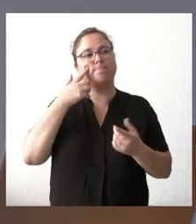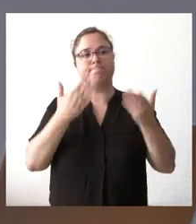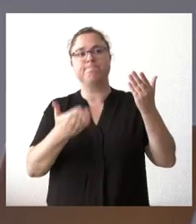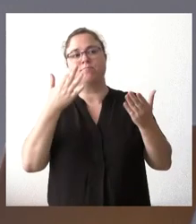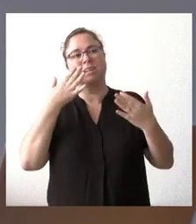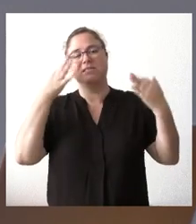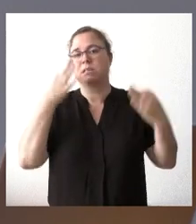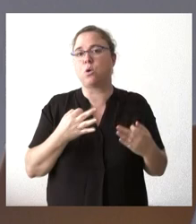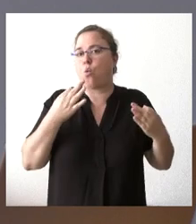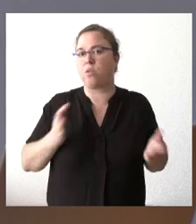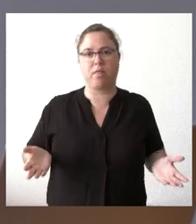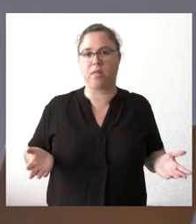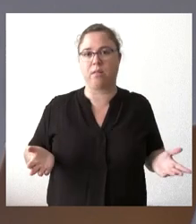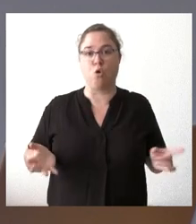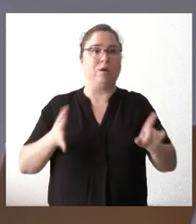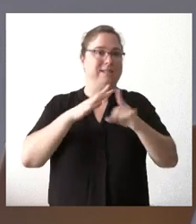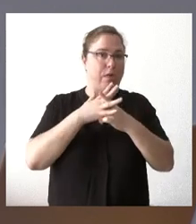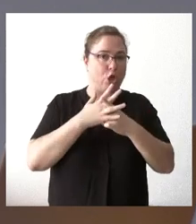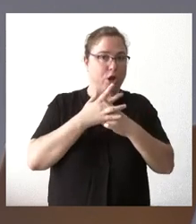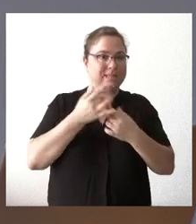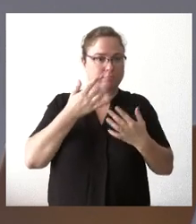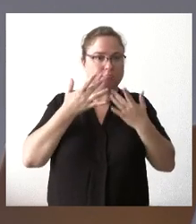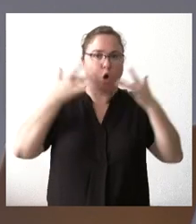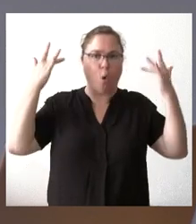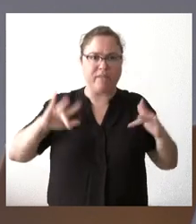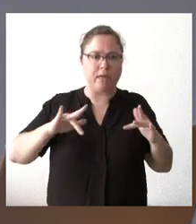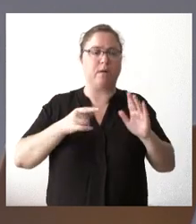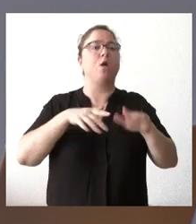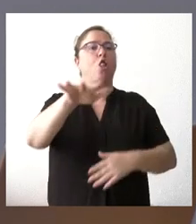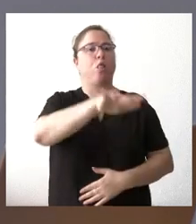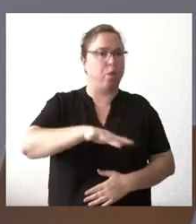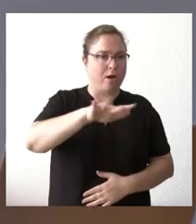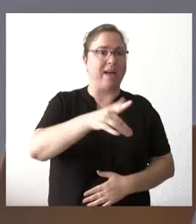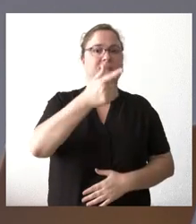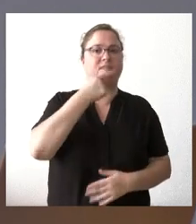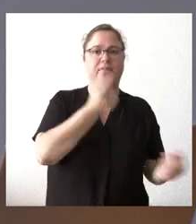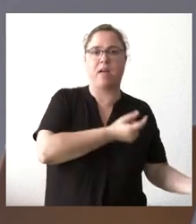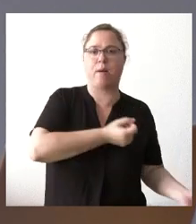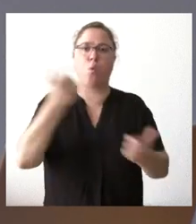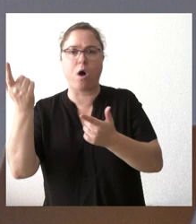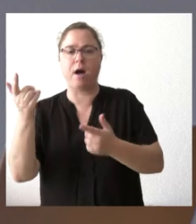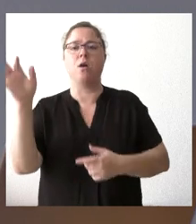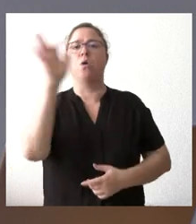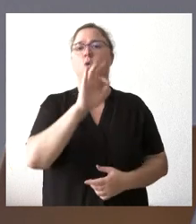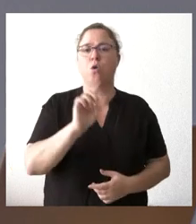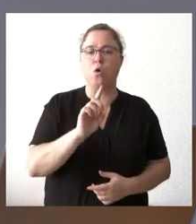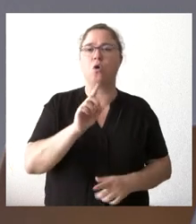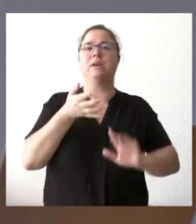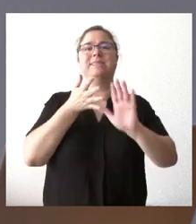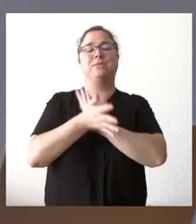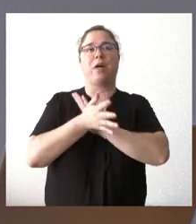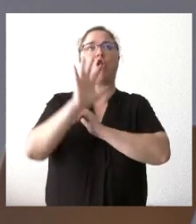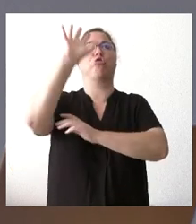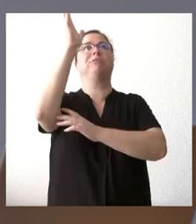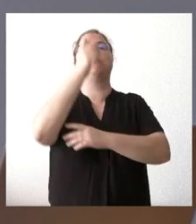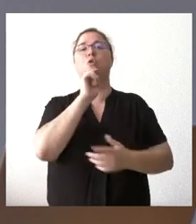personas en atención a circunstancias objetivas, que son el lugar, los accesos, las posibilidades de evacuación, el plan de evacuación y las circunstancias meteorológicas que se